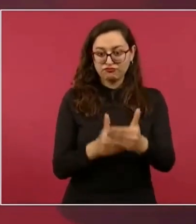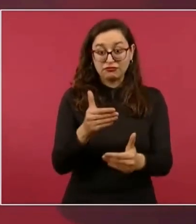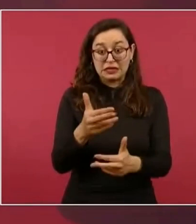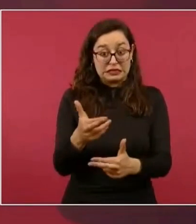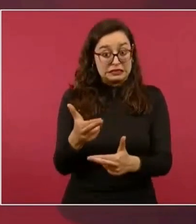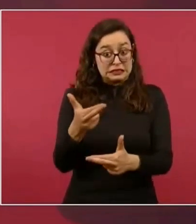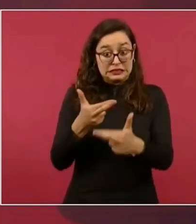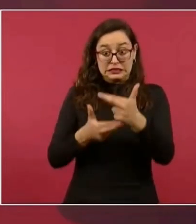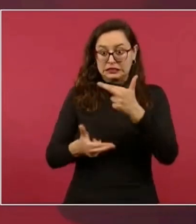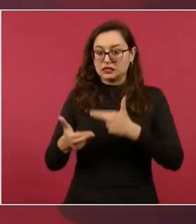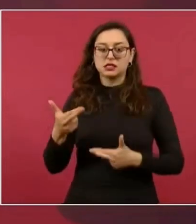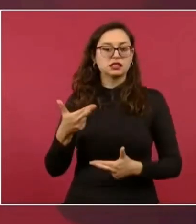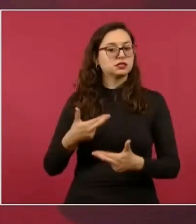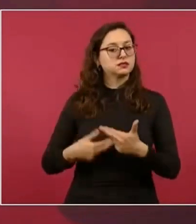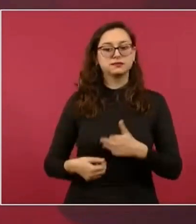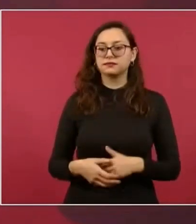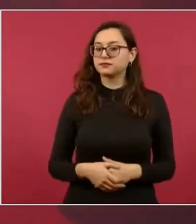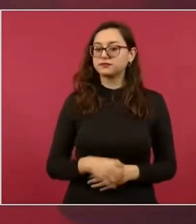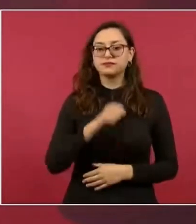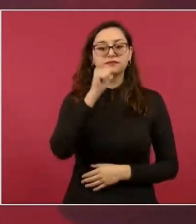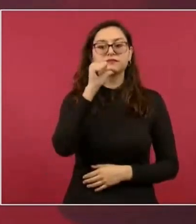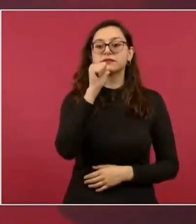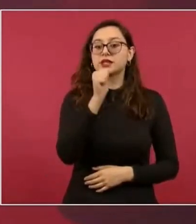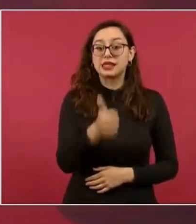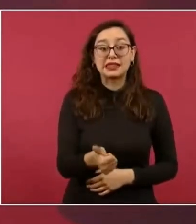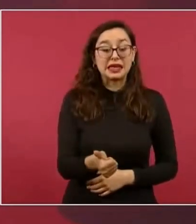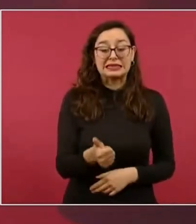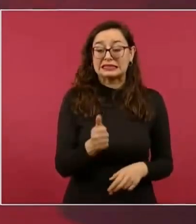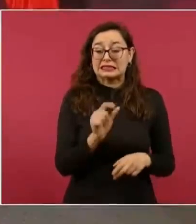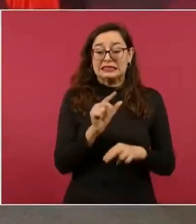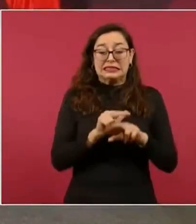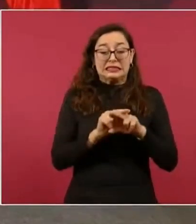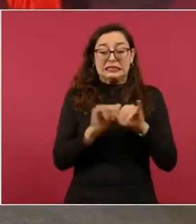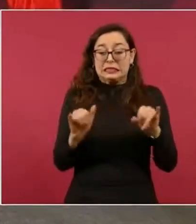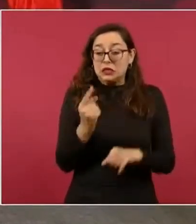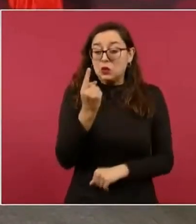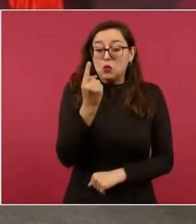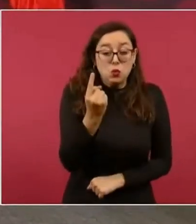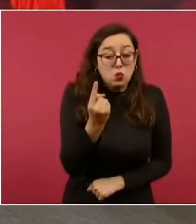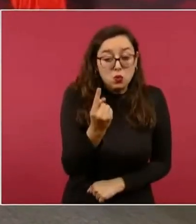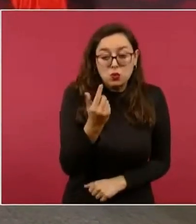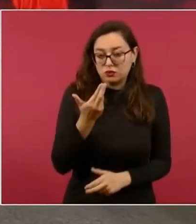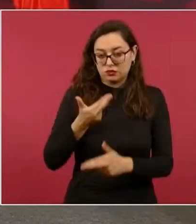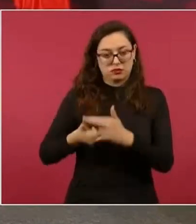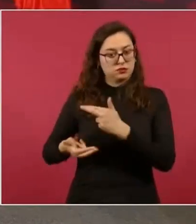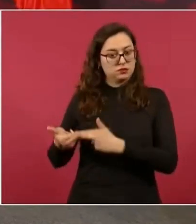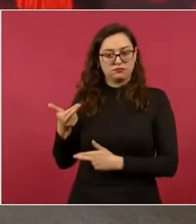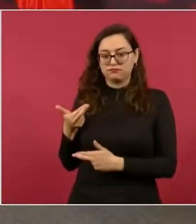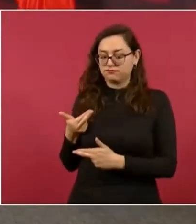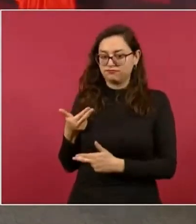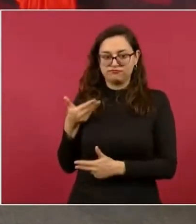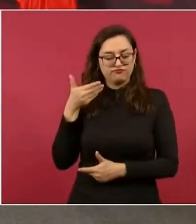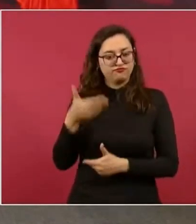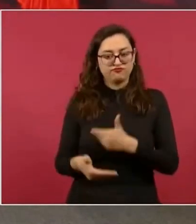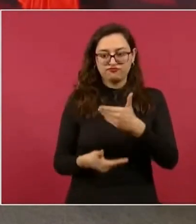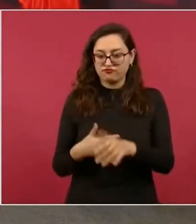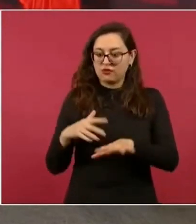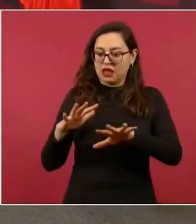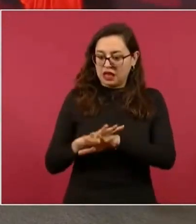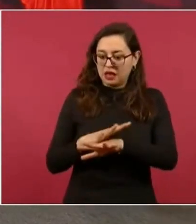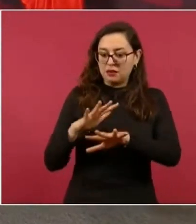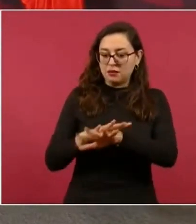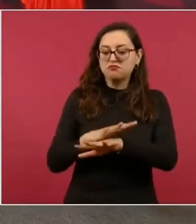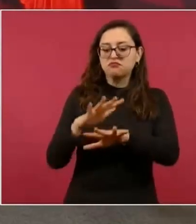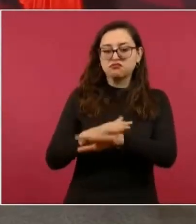ni un paso atrás, ni siquiera para tomar impulso. Vamos al cambio, pero por el camino